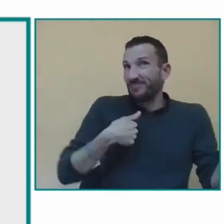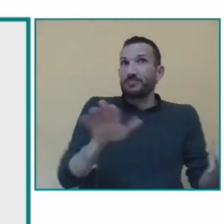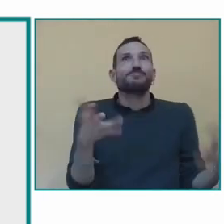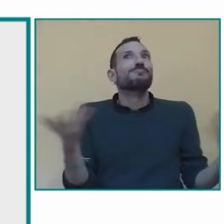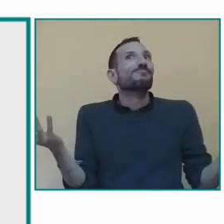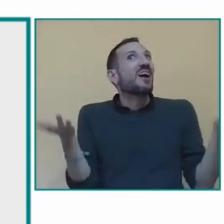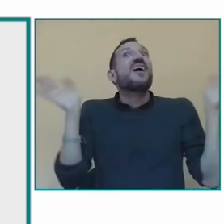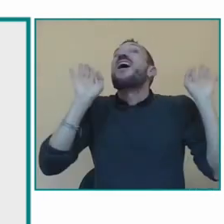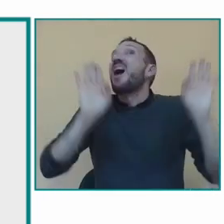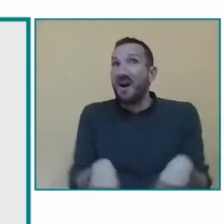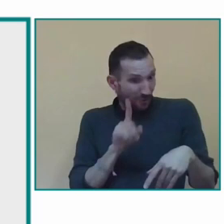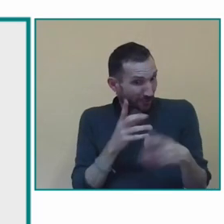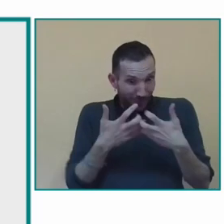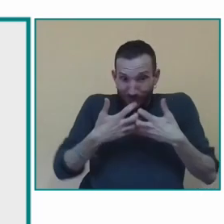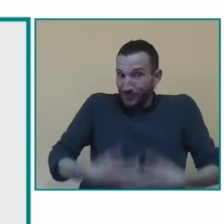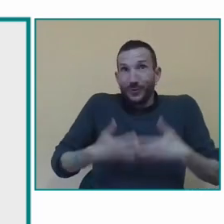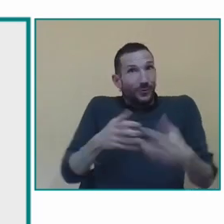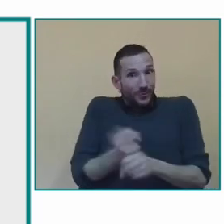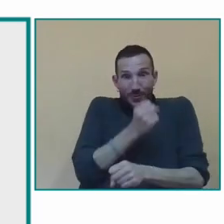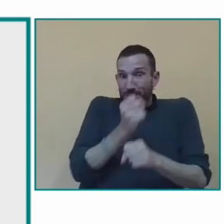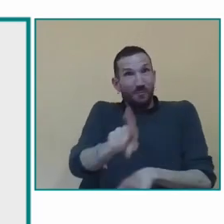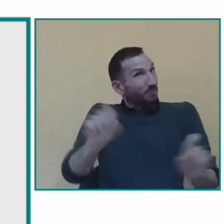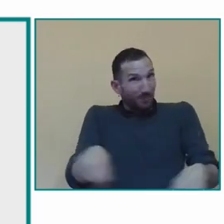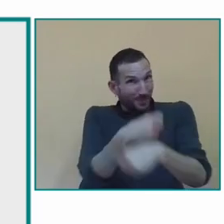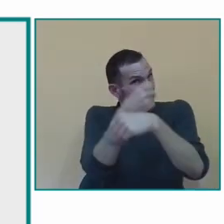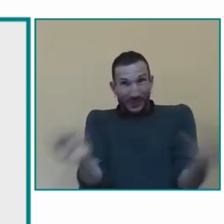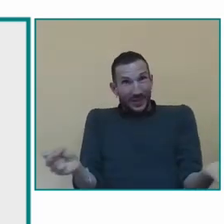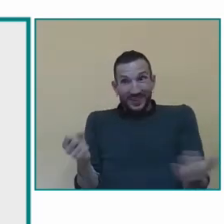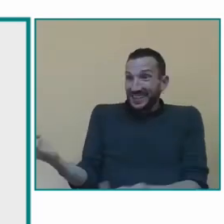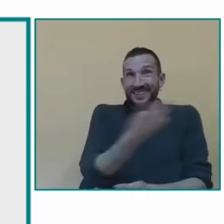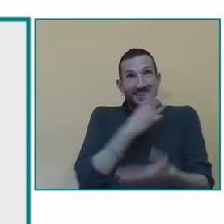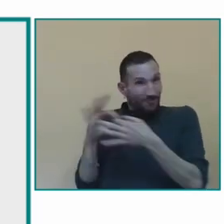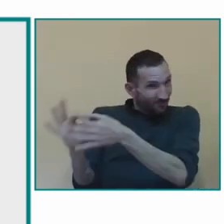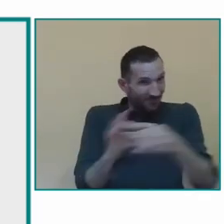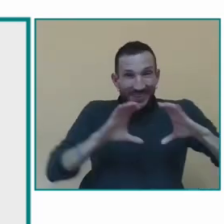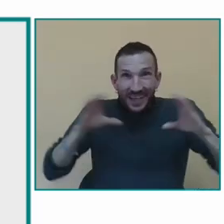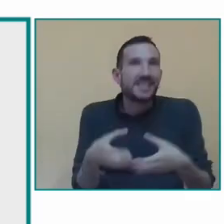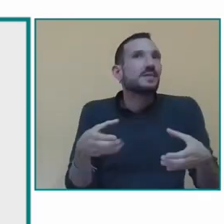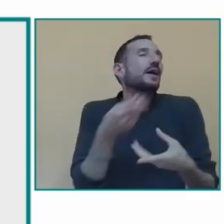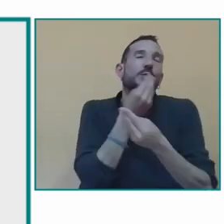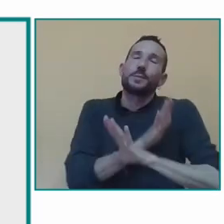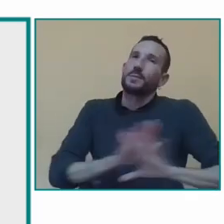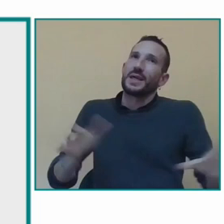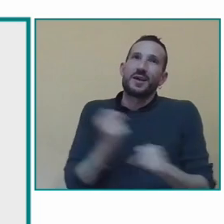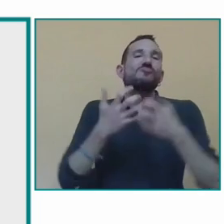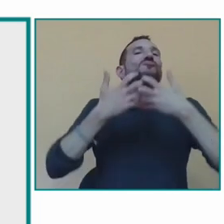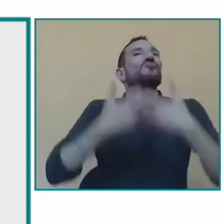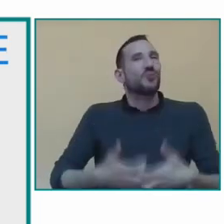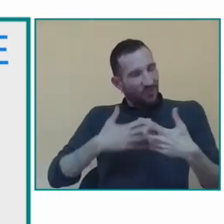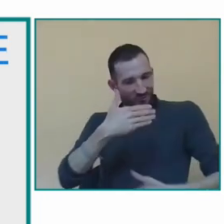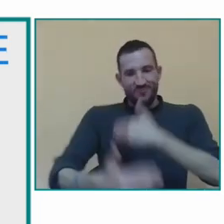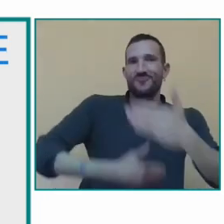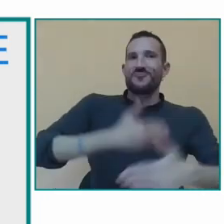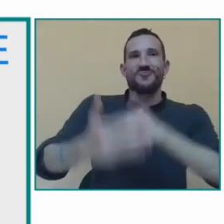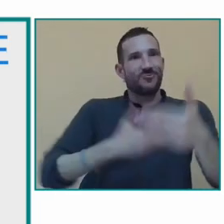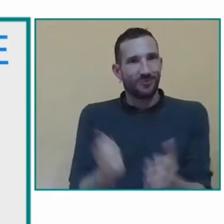si fuéramos trabajando cada uno de los profesionales por separado esto no funcionaría el trabajo sería en balde porque no lograríamos tanto por